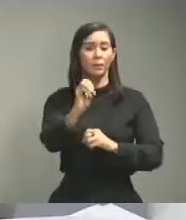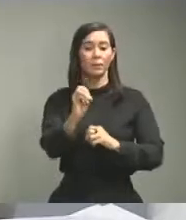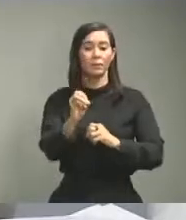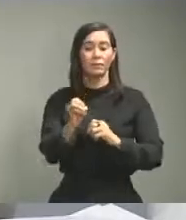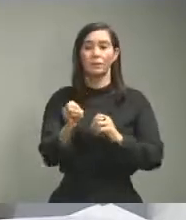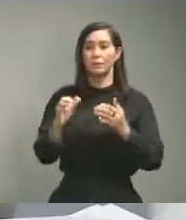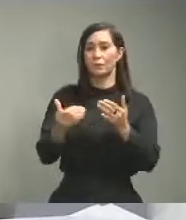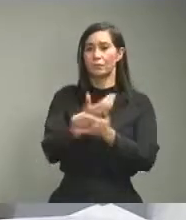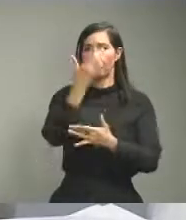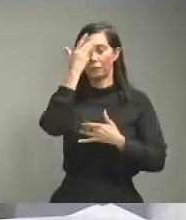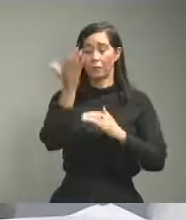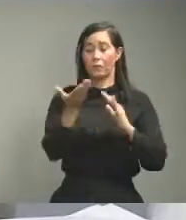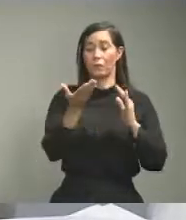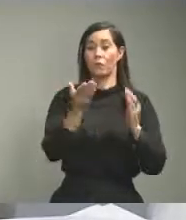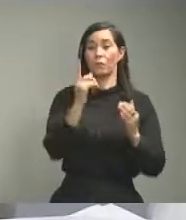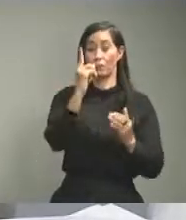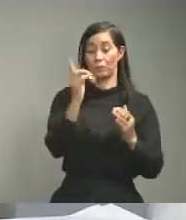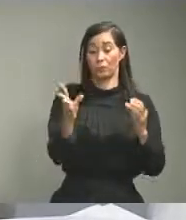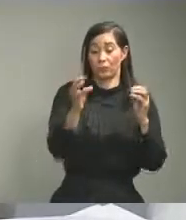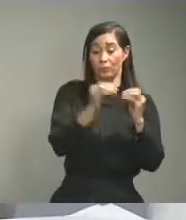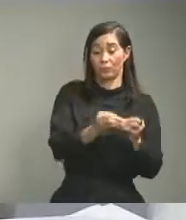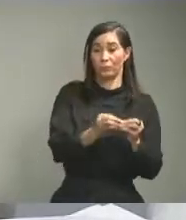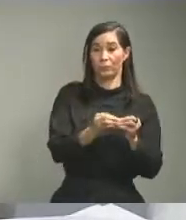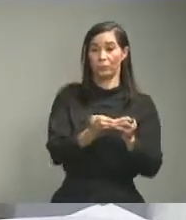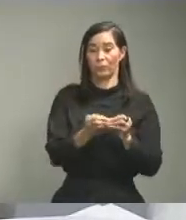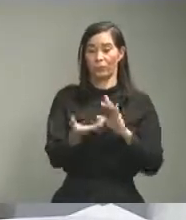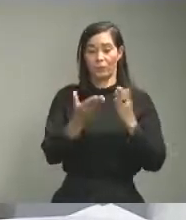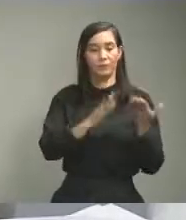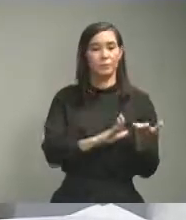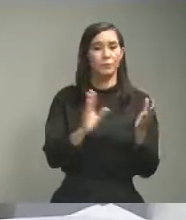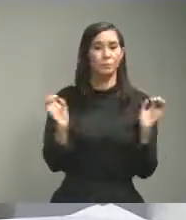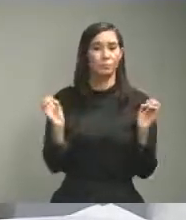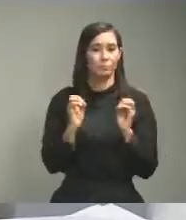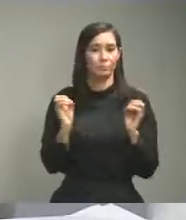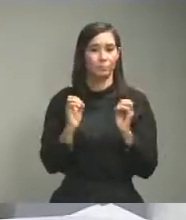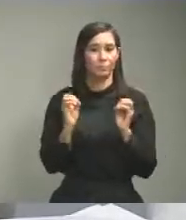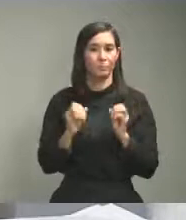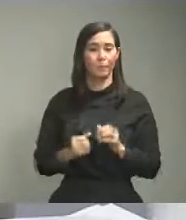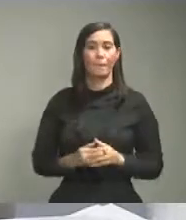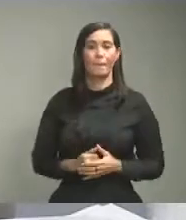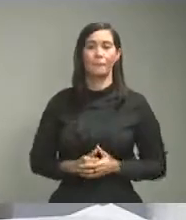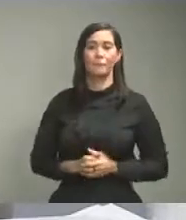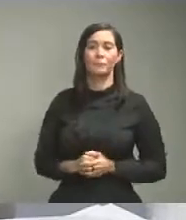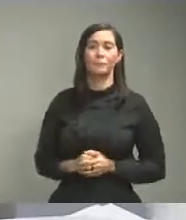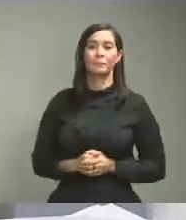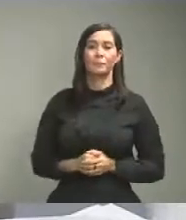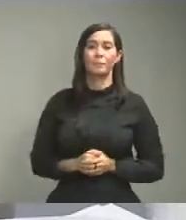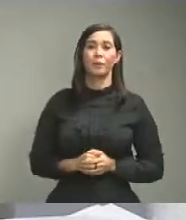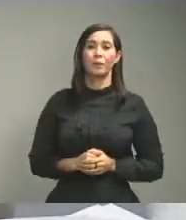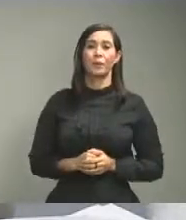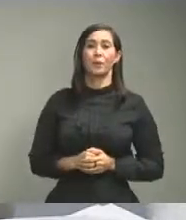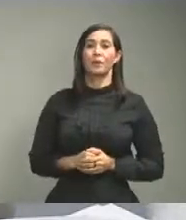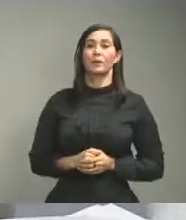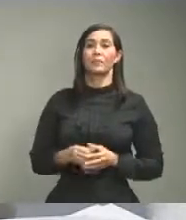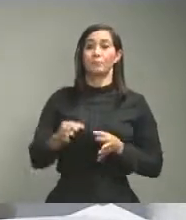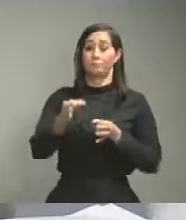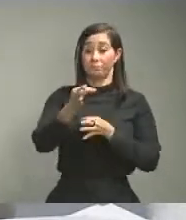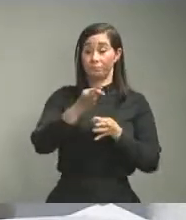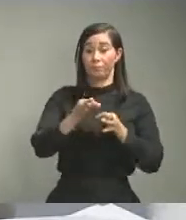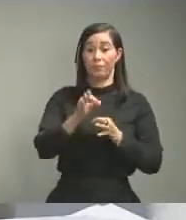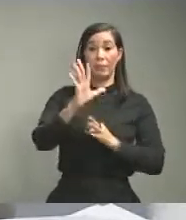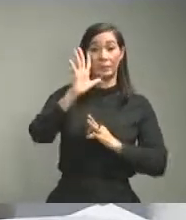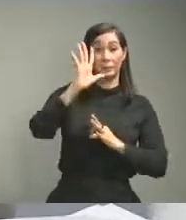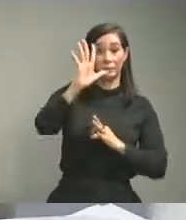nuevos 1 acumulado 0 fallecimientos Duarte 5